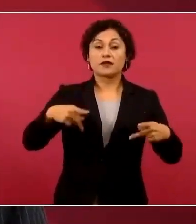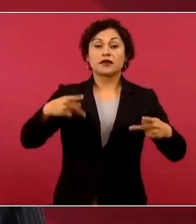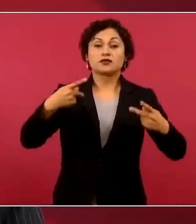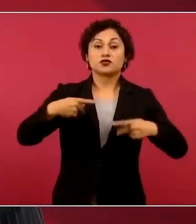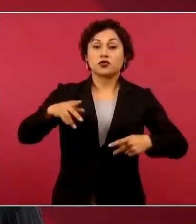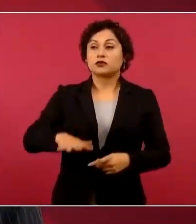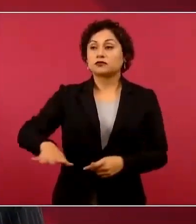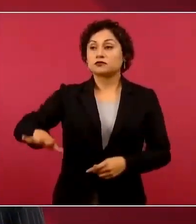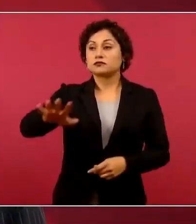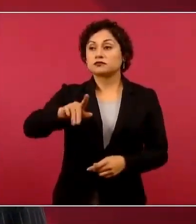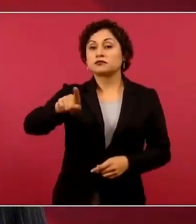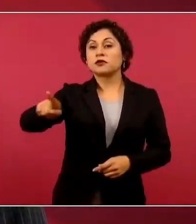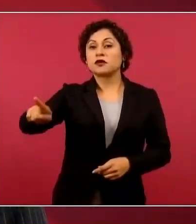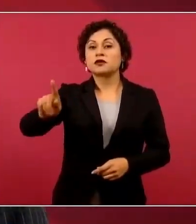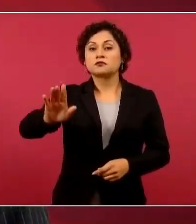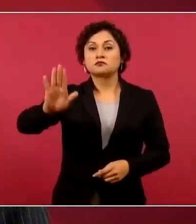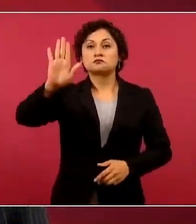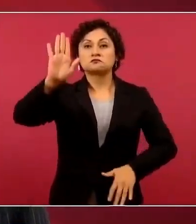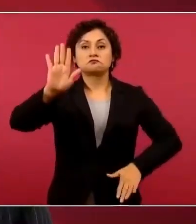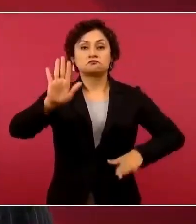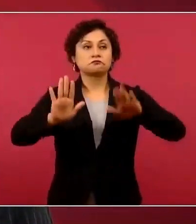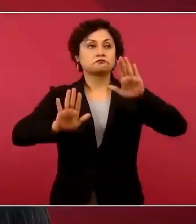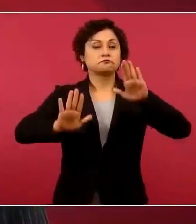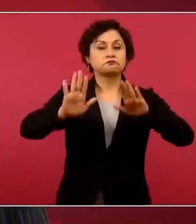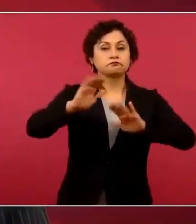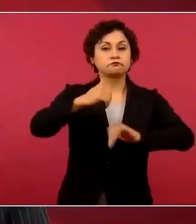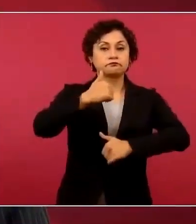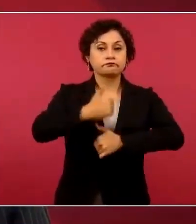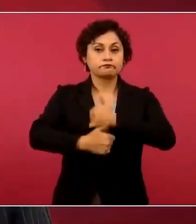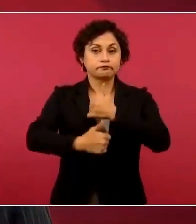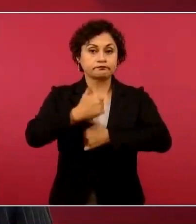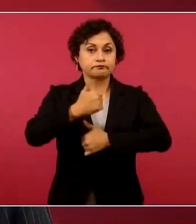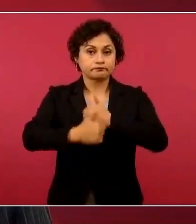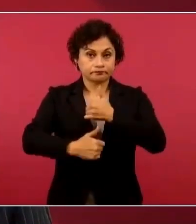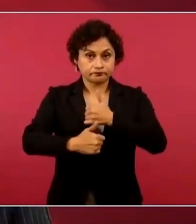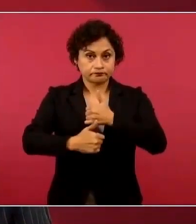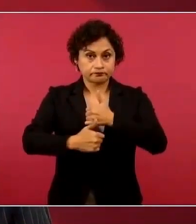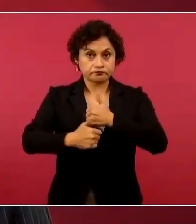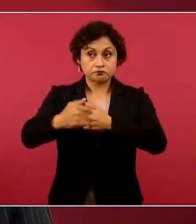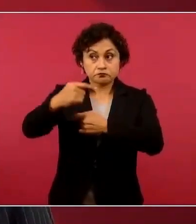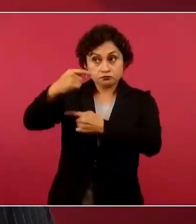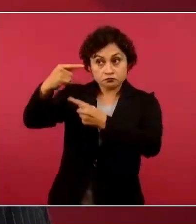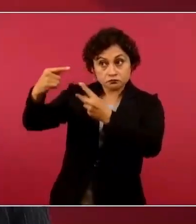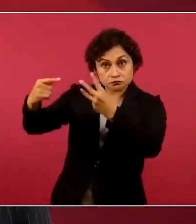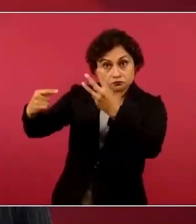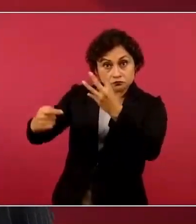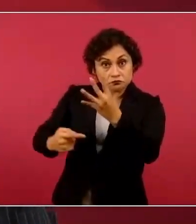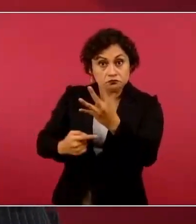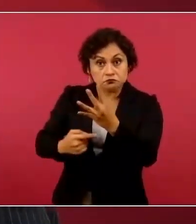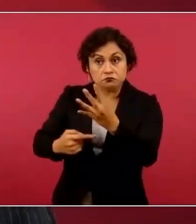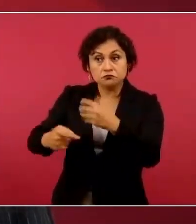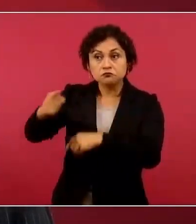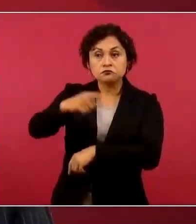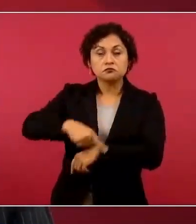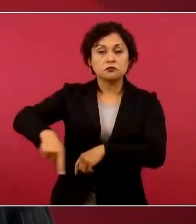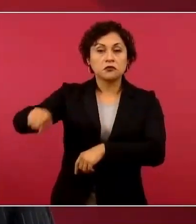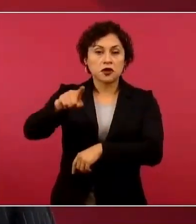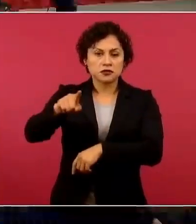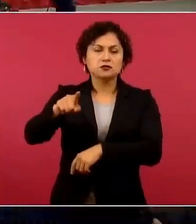cualquiera de ellos haría un buen papel,